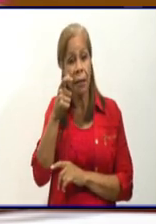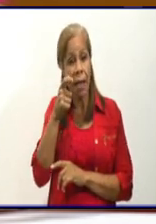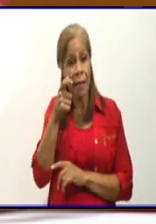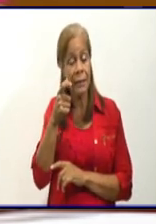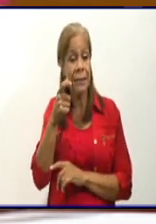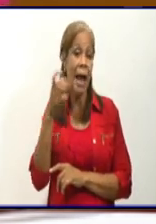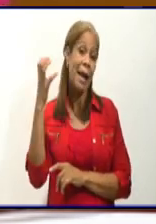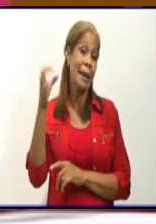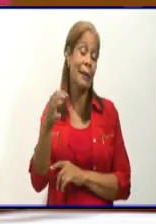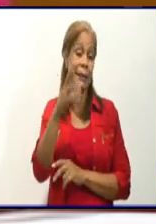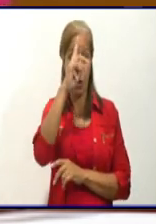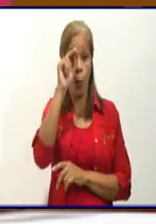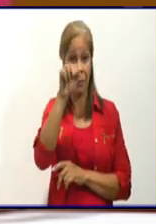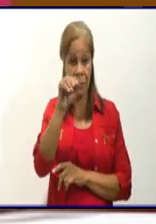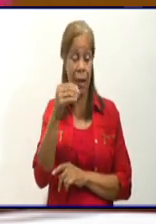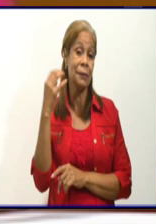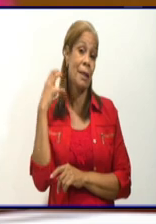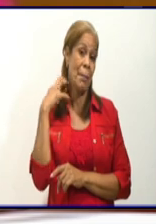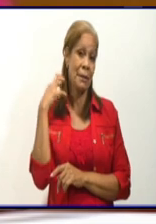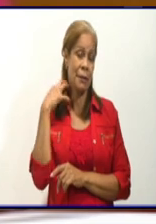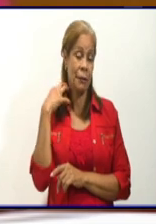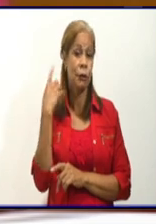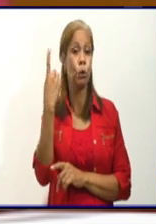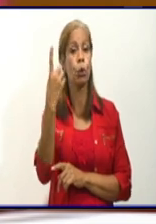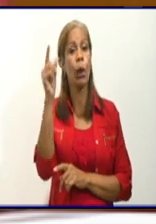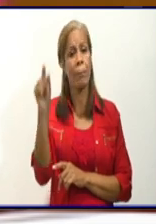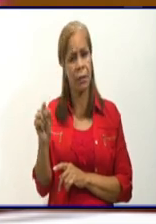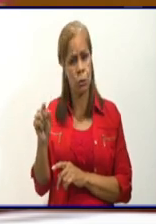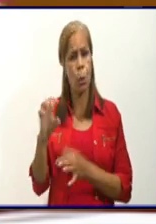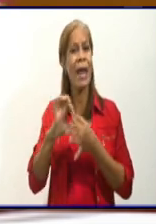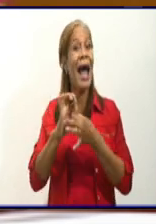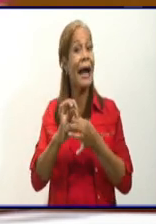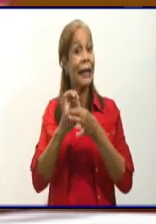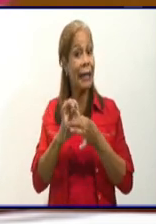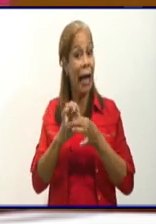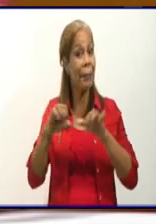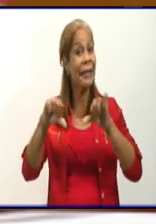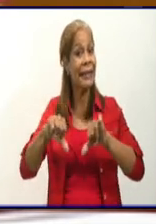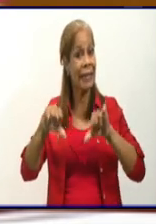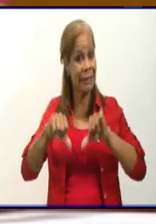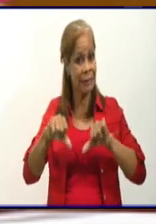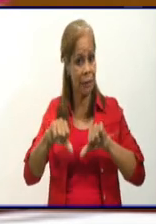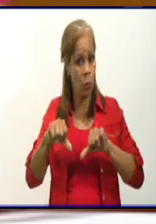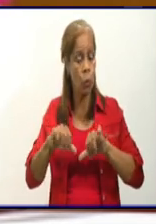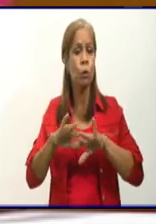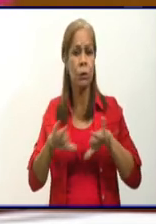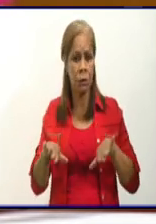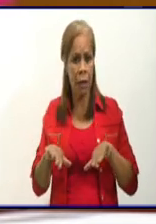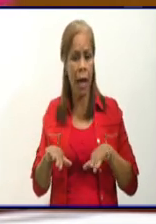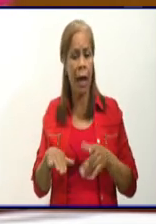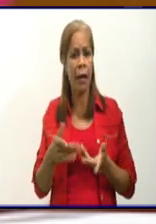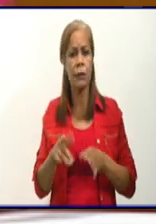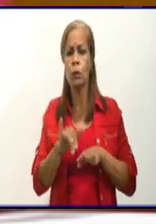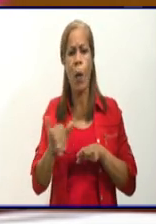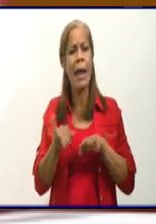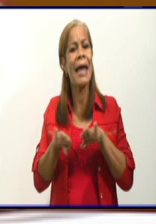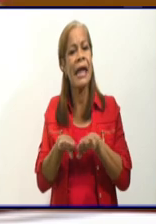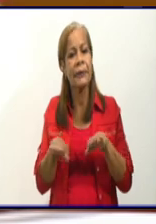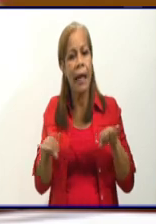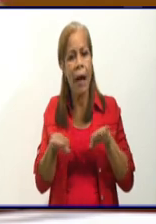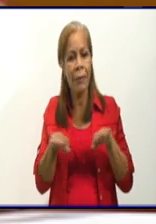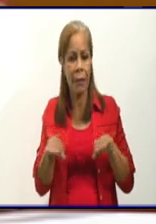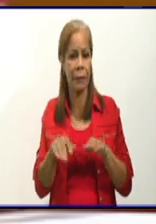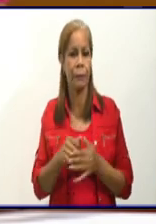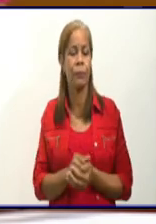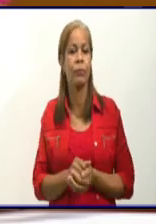Manduley y un paciente que está crítico, evolucionando estable, que ya este paciente, a pesar de que ya su PCR fue negativo, pero bueno,